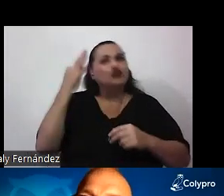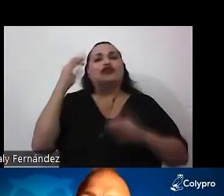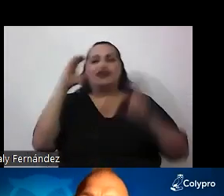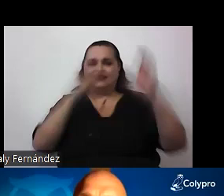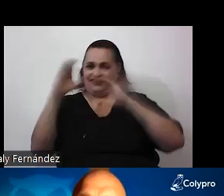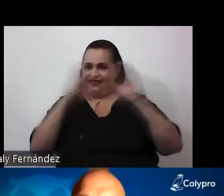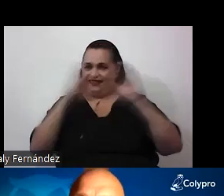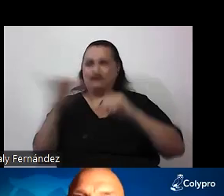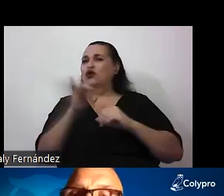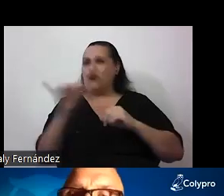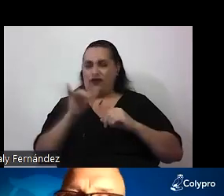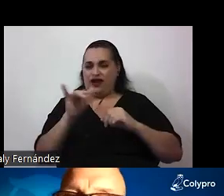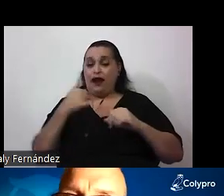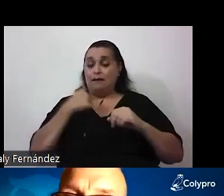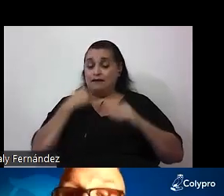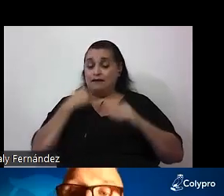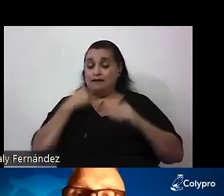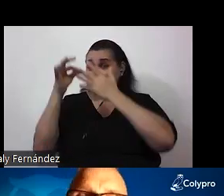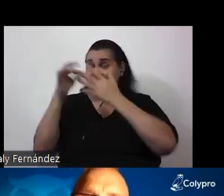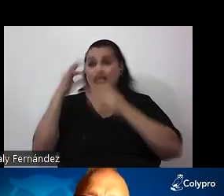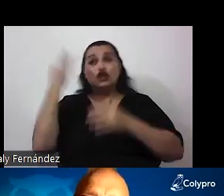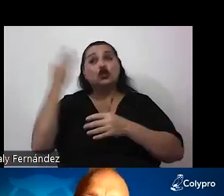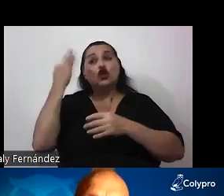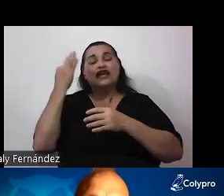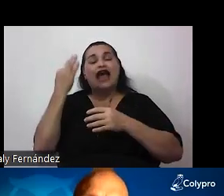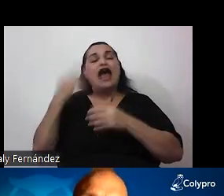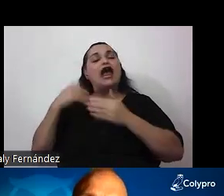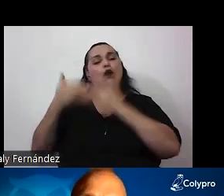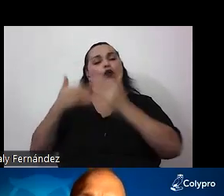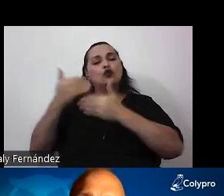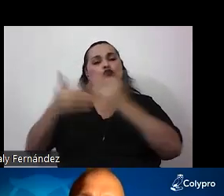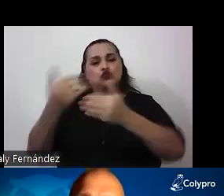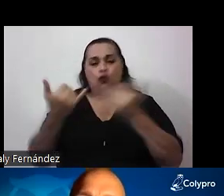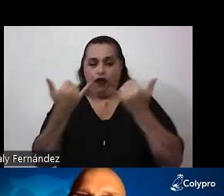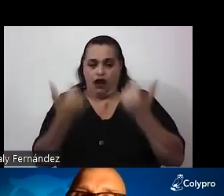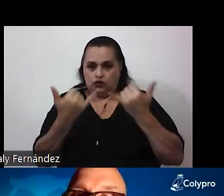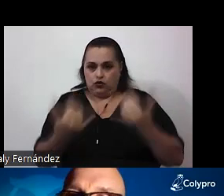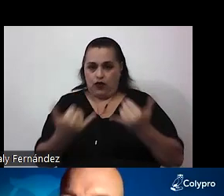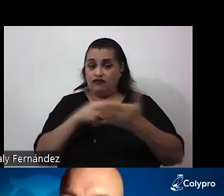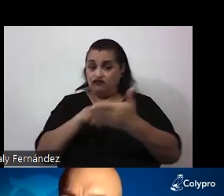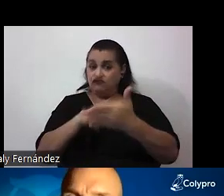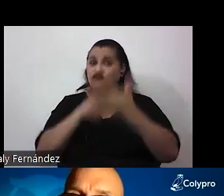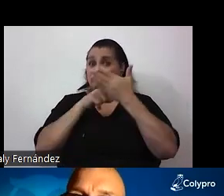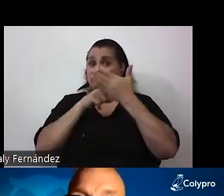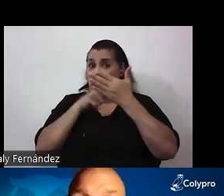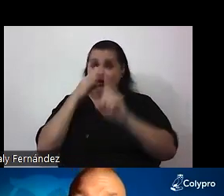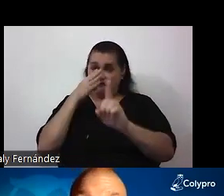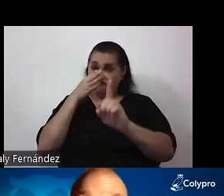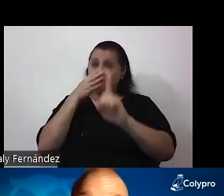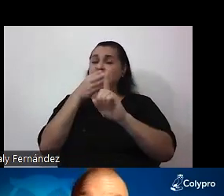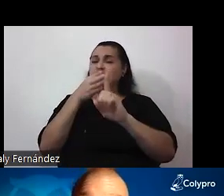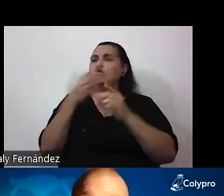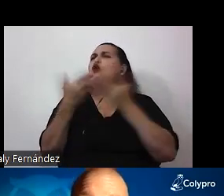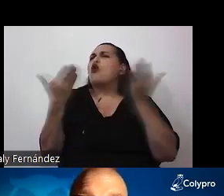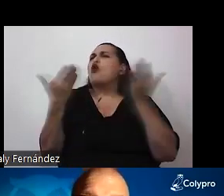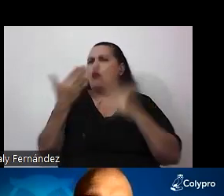Mi especialidad es la teoría de la evolución. ¿La teoría de la evolución actual refleja fielmente cómo y por